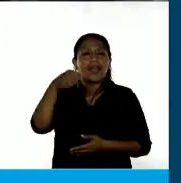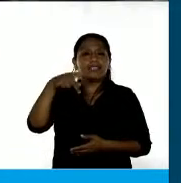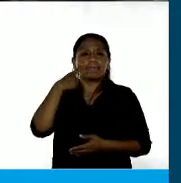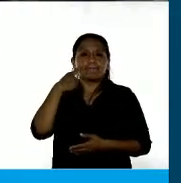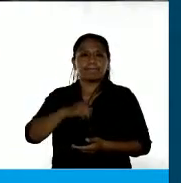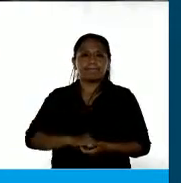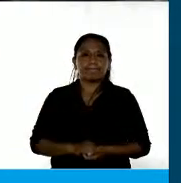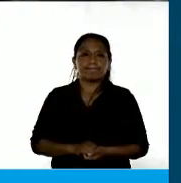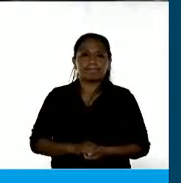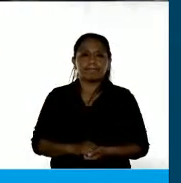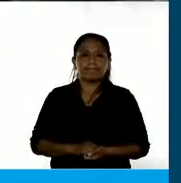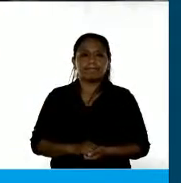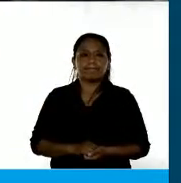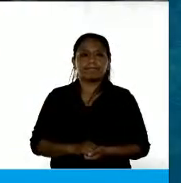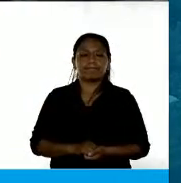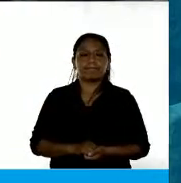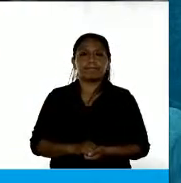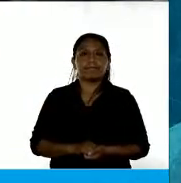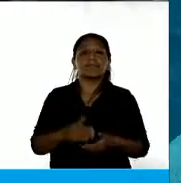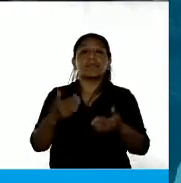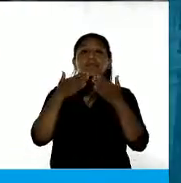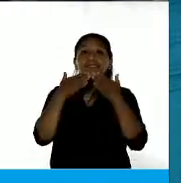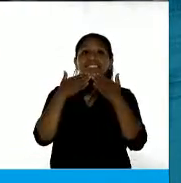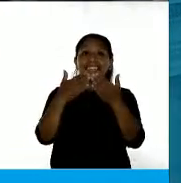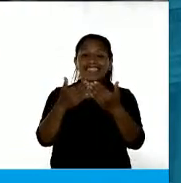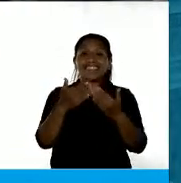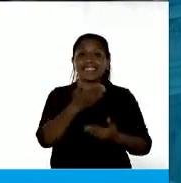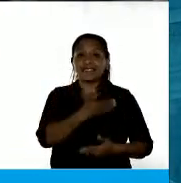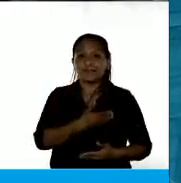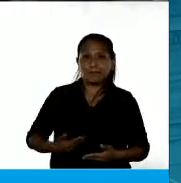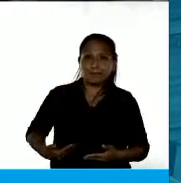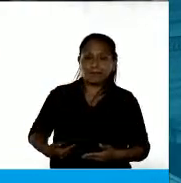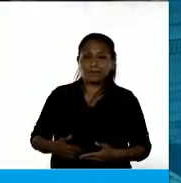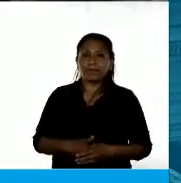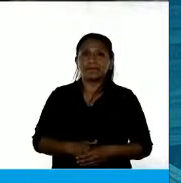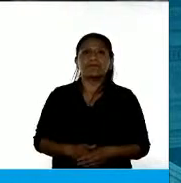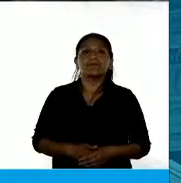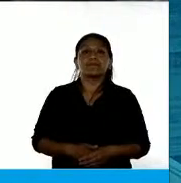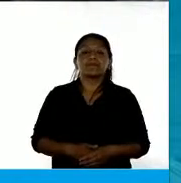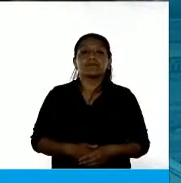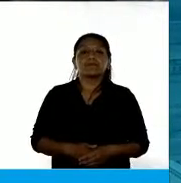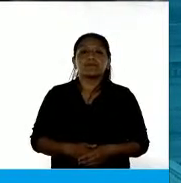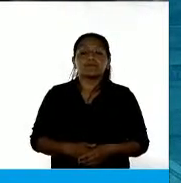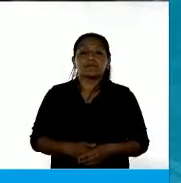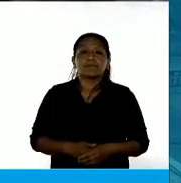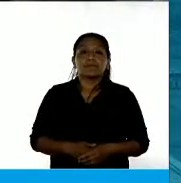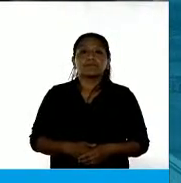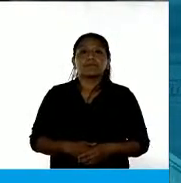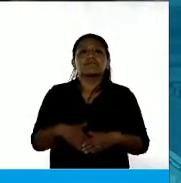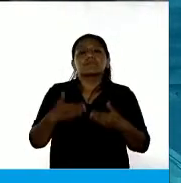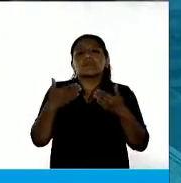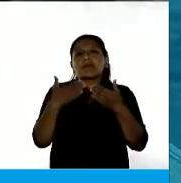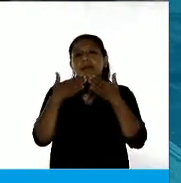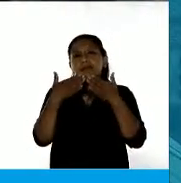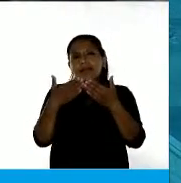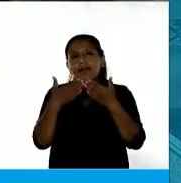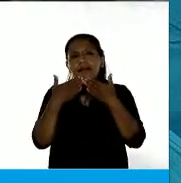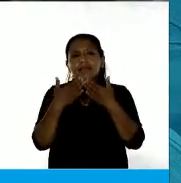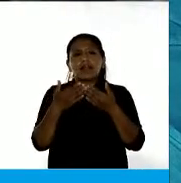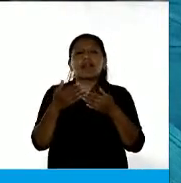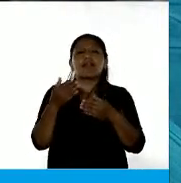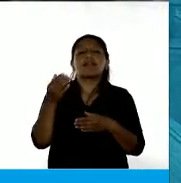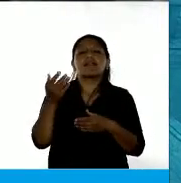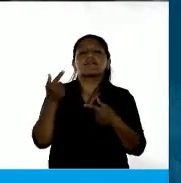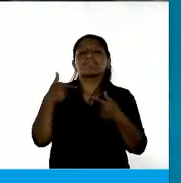Gracias, señor presidente. Bueno, agradezco mucho tener la posibilidad